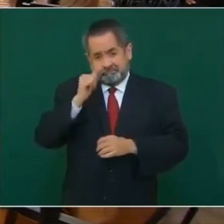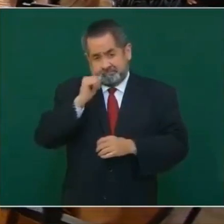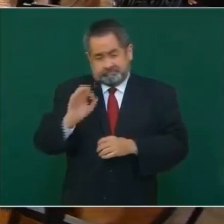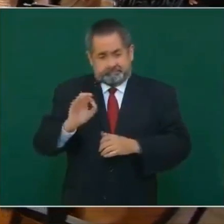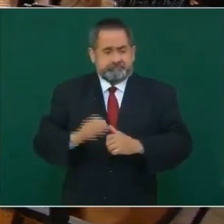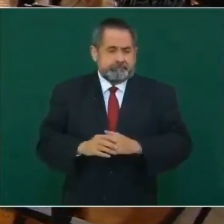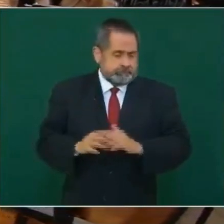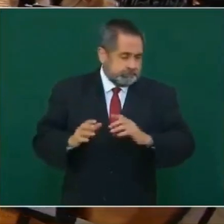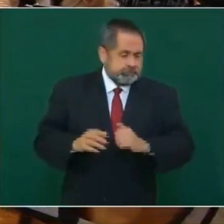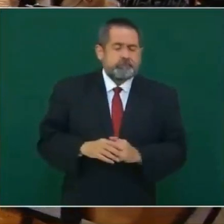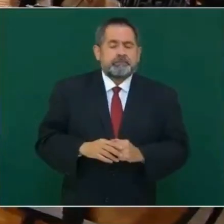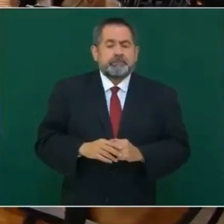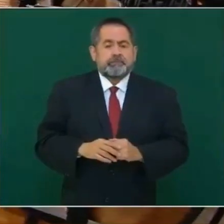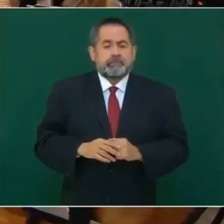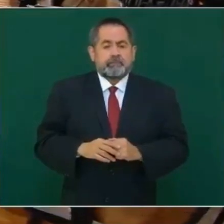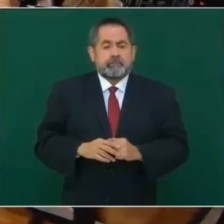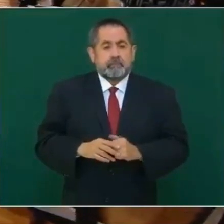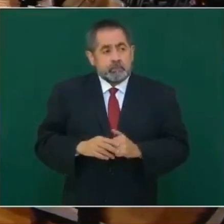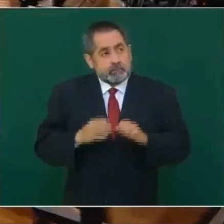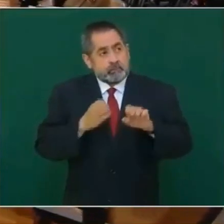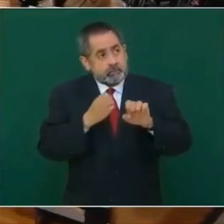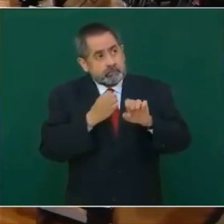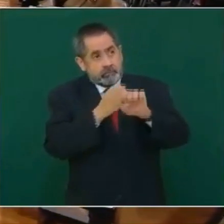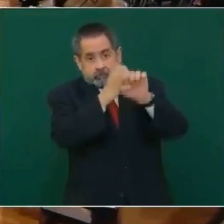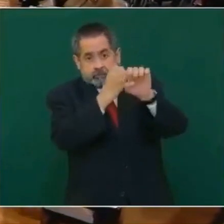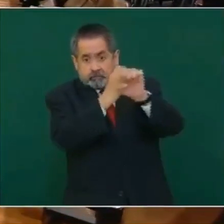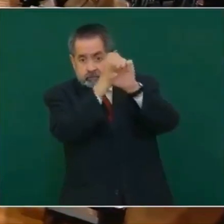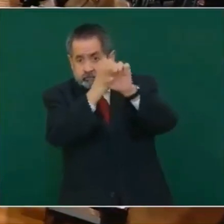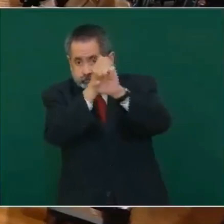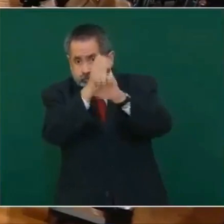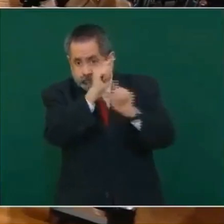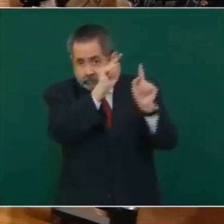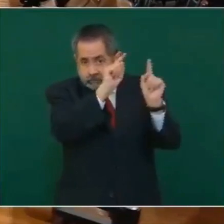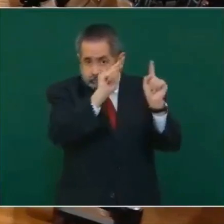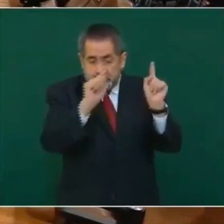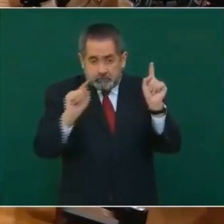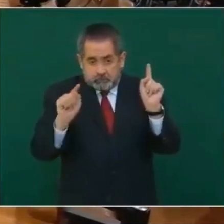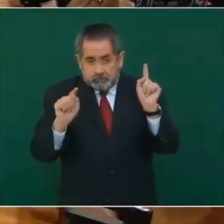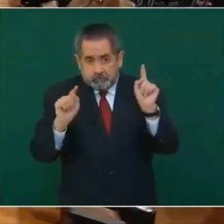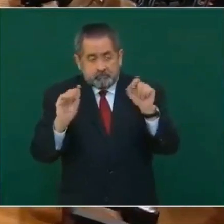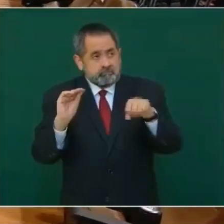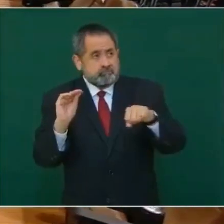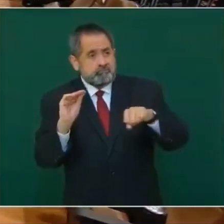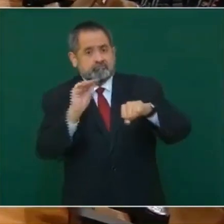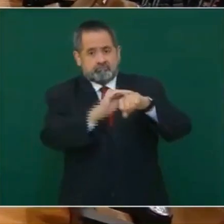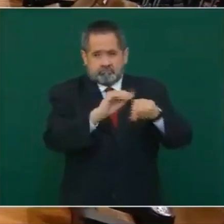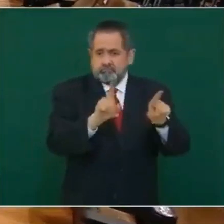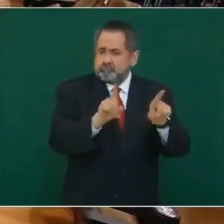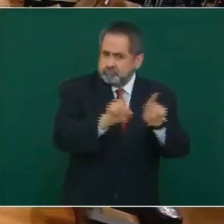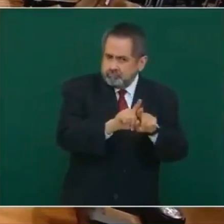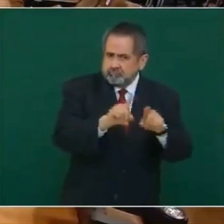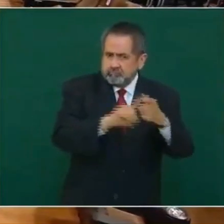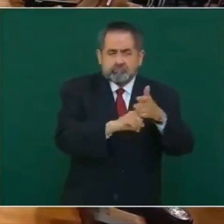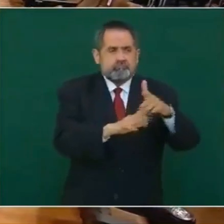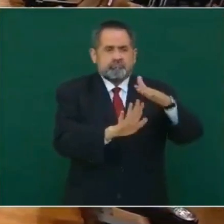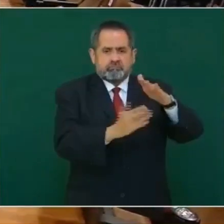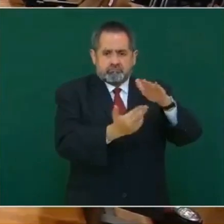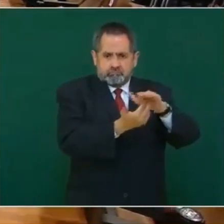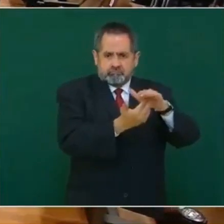Bueno, en los estados se estableció lo mismo, una mesa,